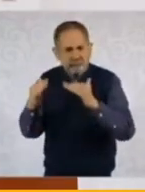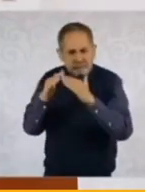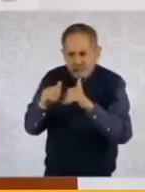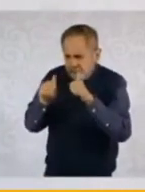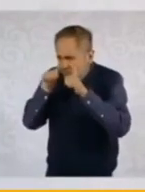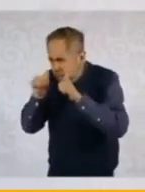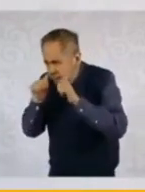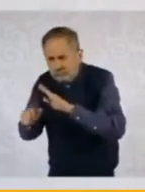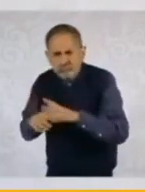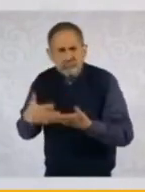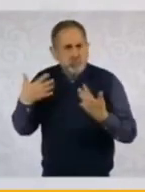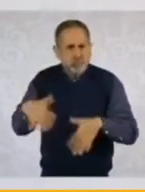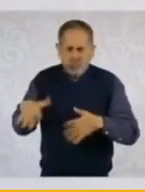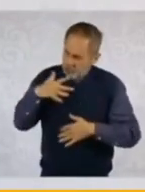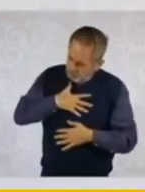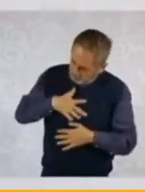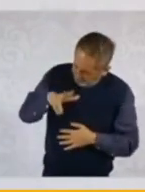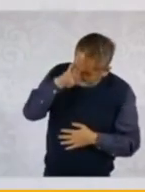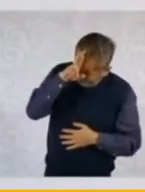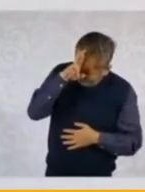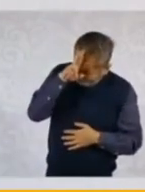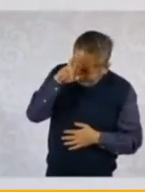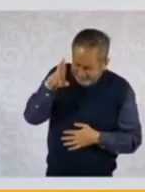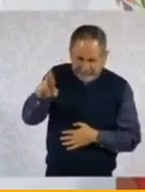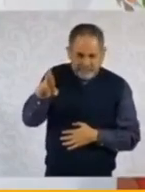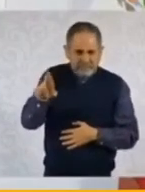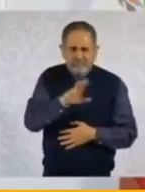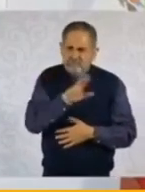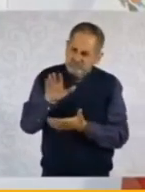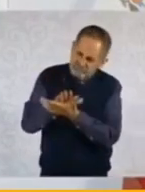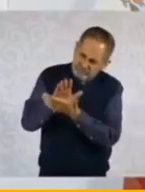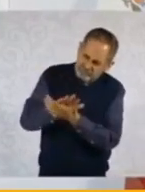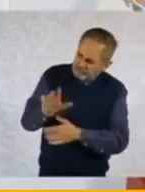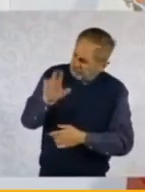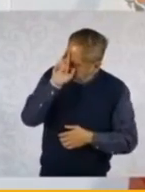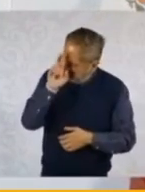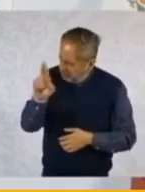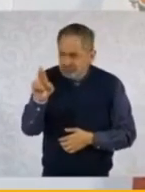merecen absolutamente todo nuestro reconocimiento.